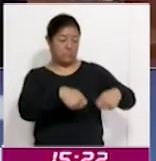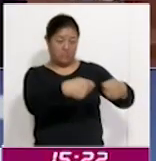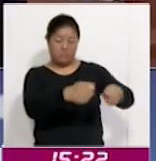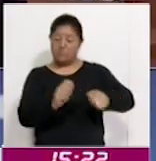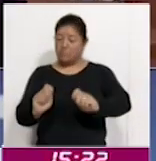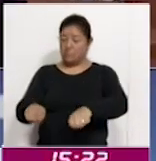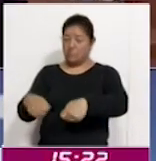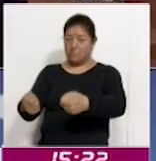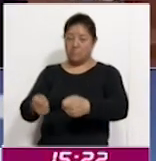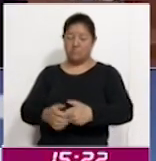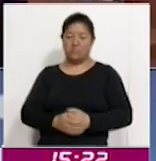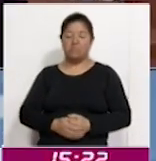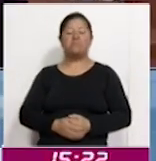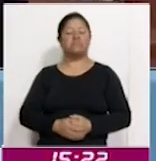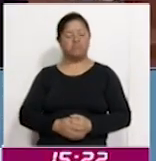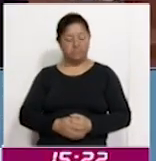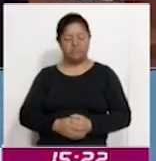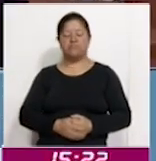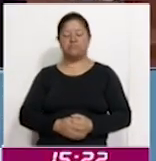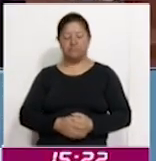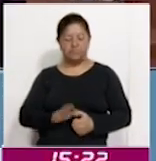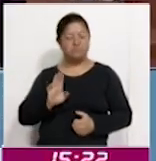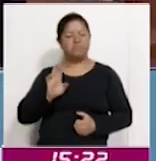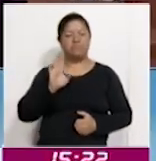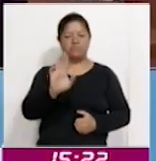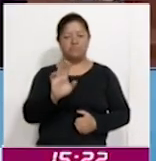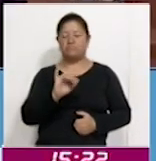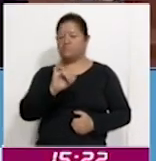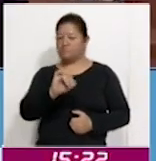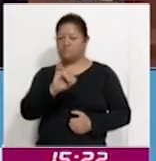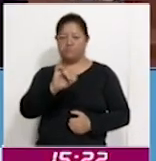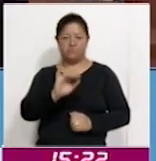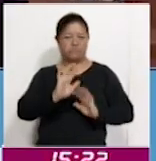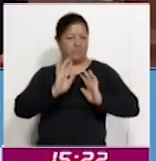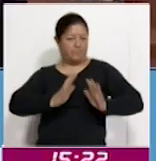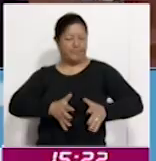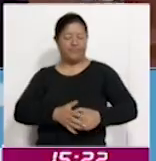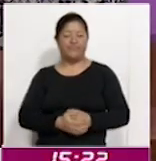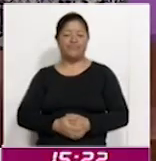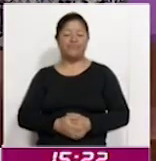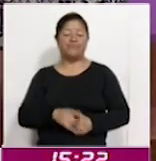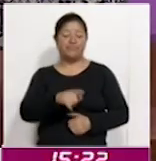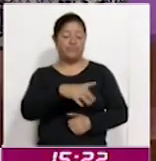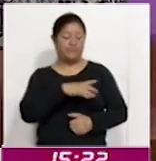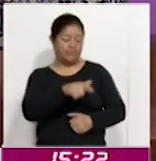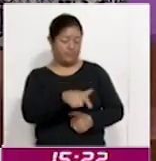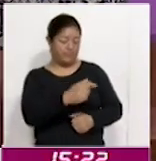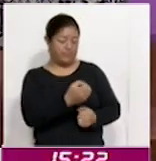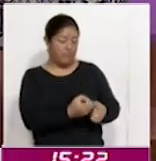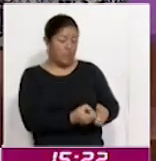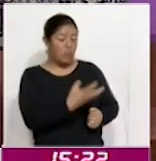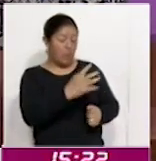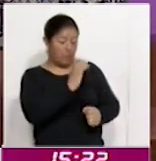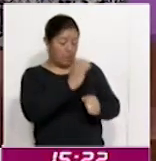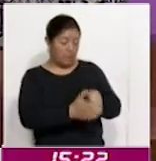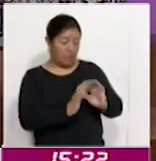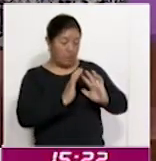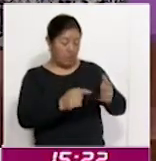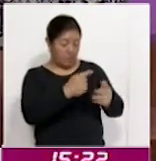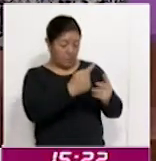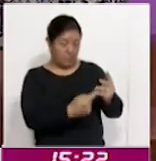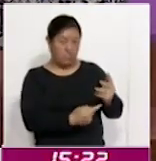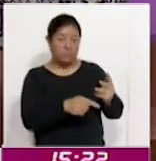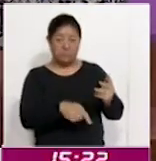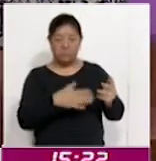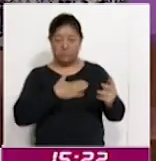proceso extraordinario. Es correcto. El próximo miércoles, después de una vez que concluyamos el ejercicio del cómputo en el Senado del Consejo